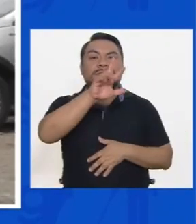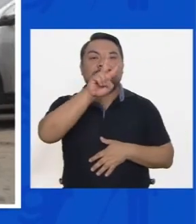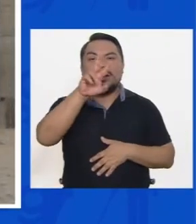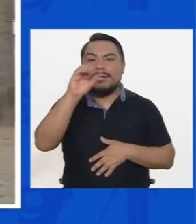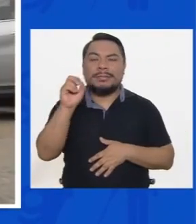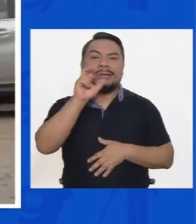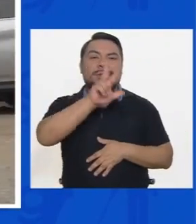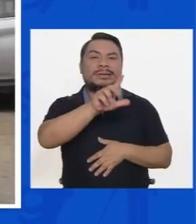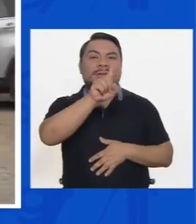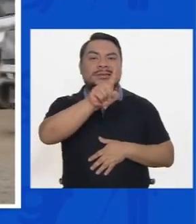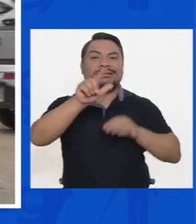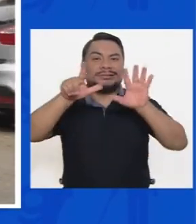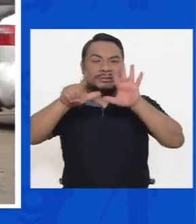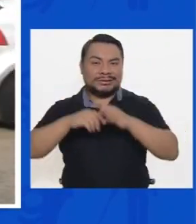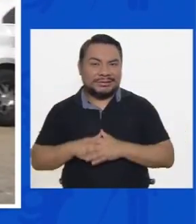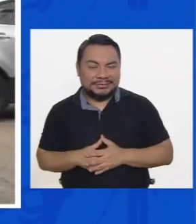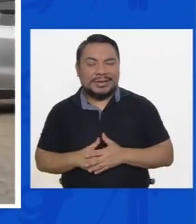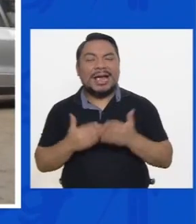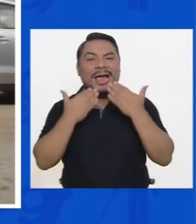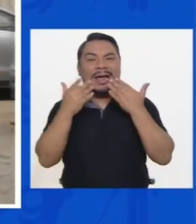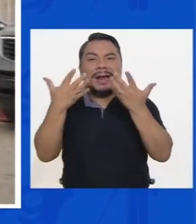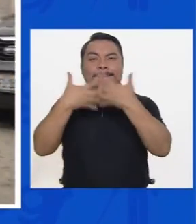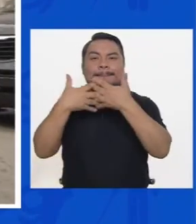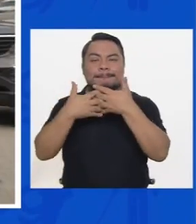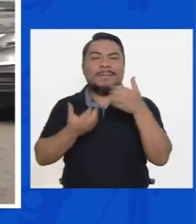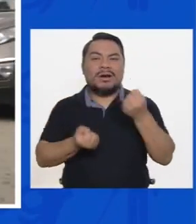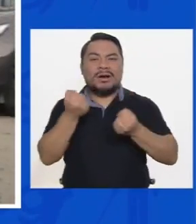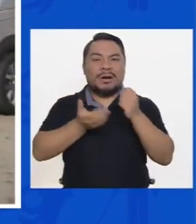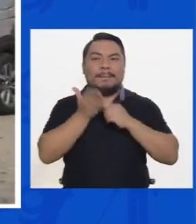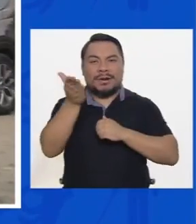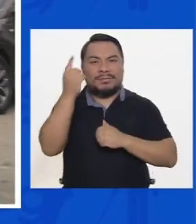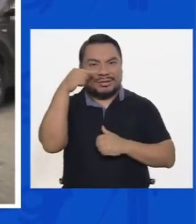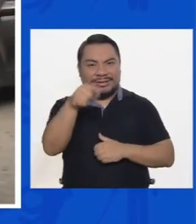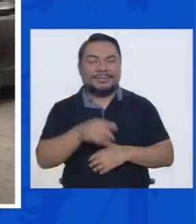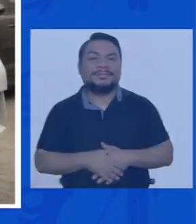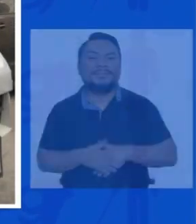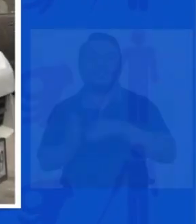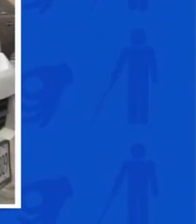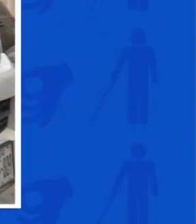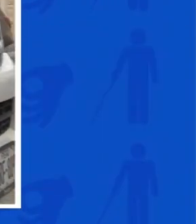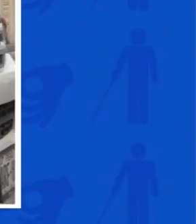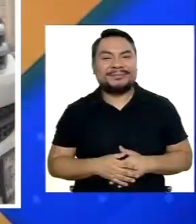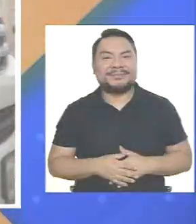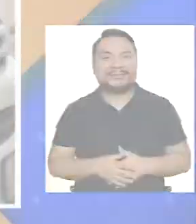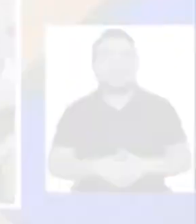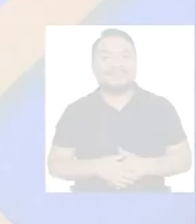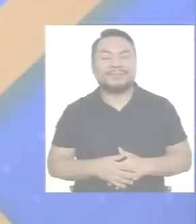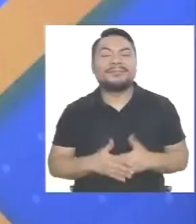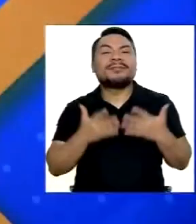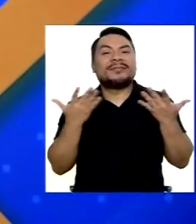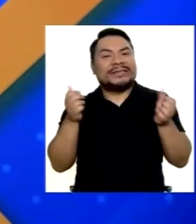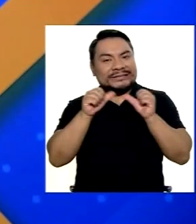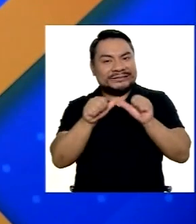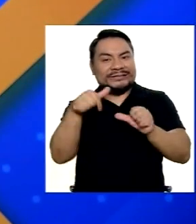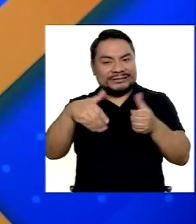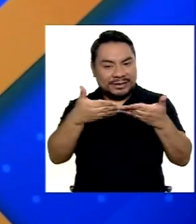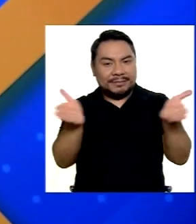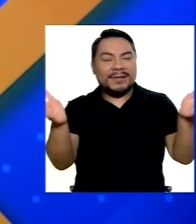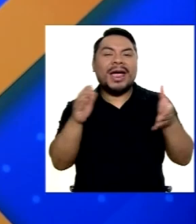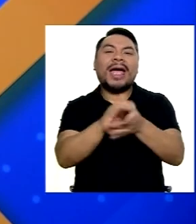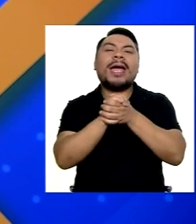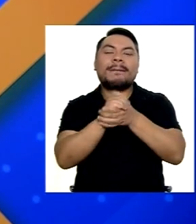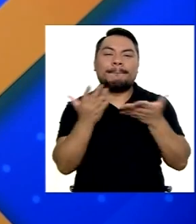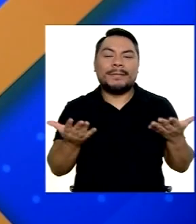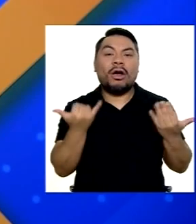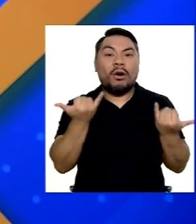520 317 Gracias Vamos Por Ti Y bueno Seguimos aquí En Sin Barreras